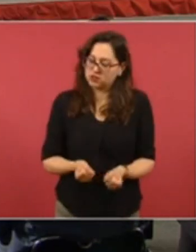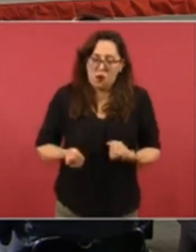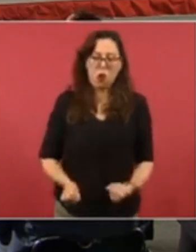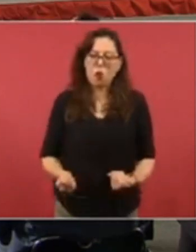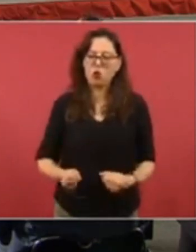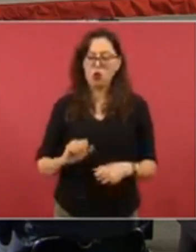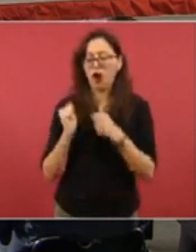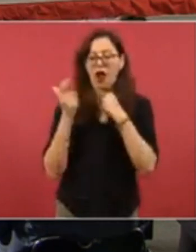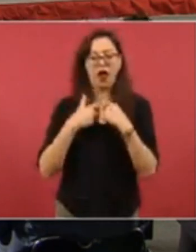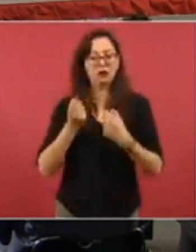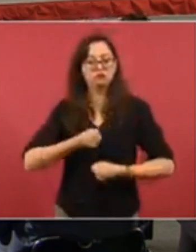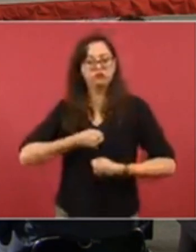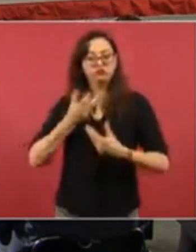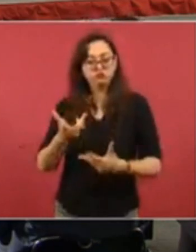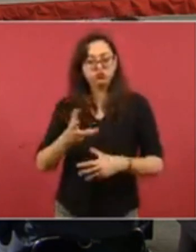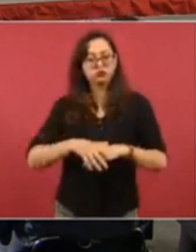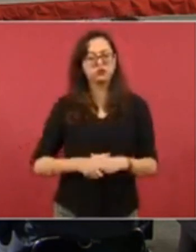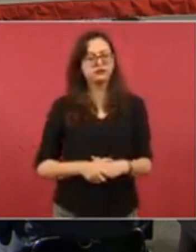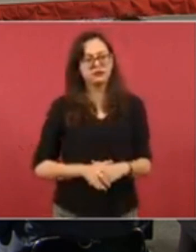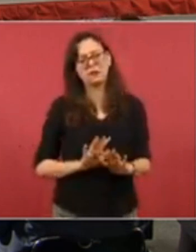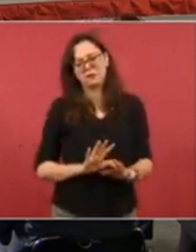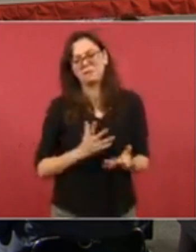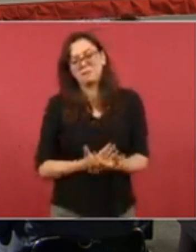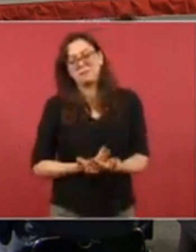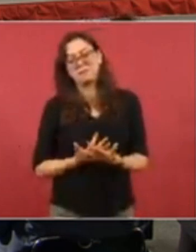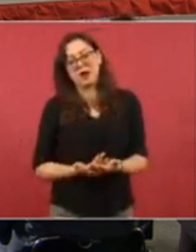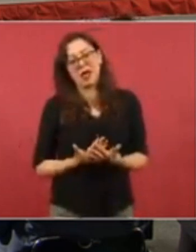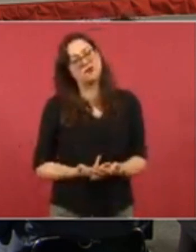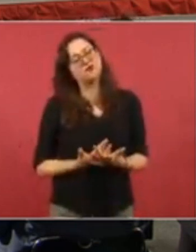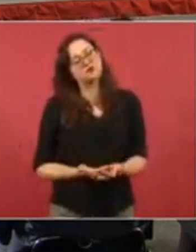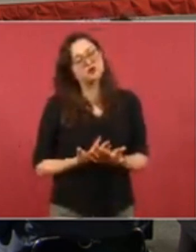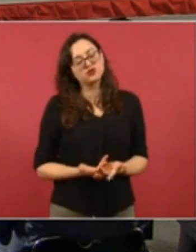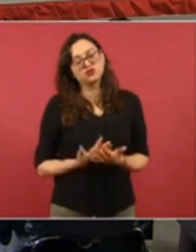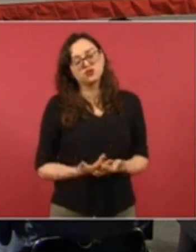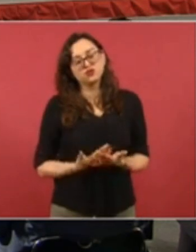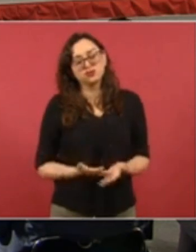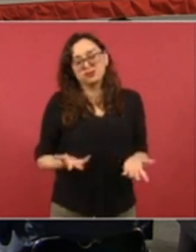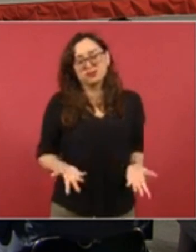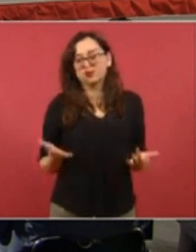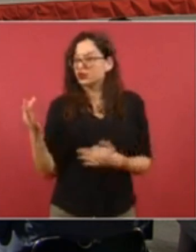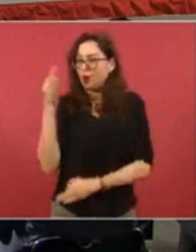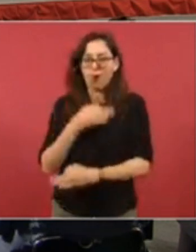y va a decir lo que, pues, es obvio,